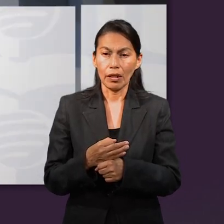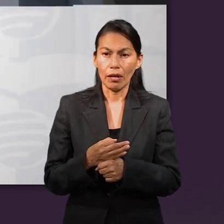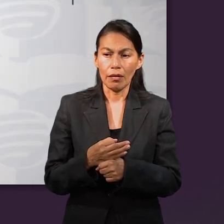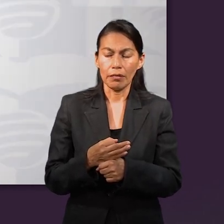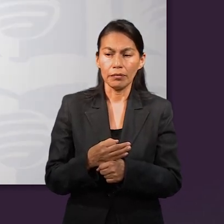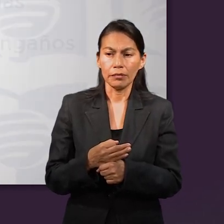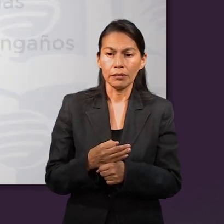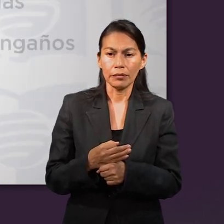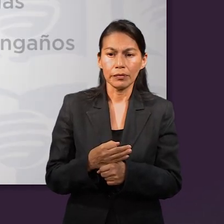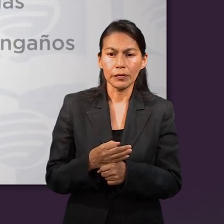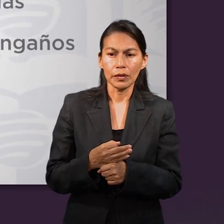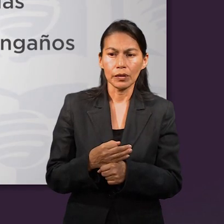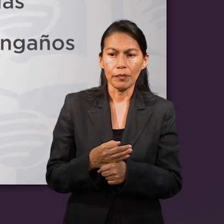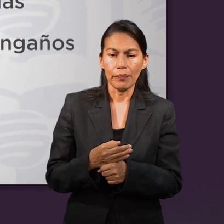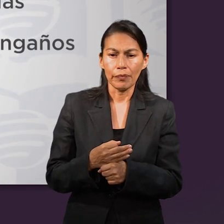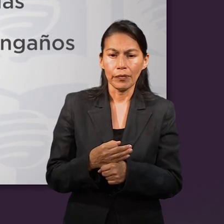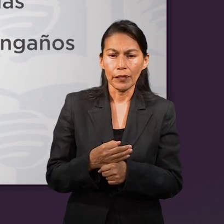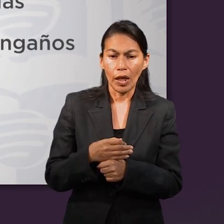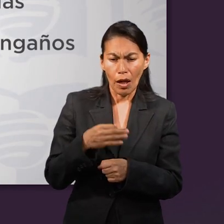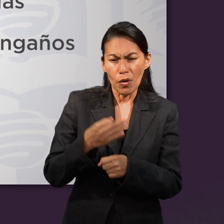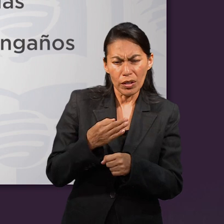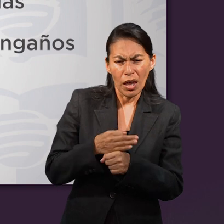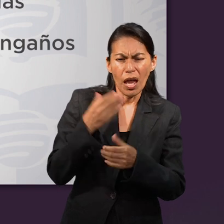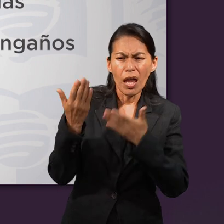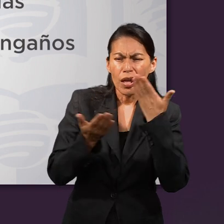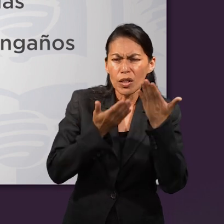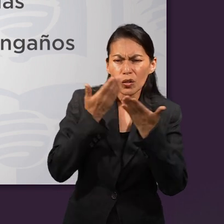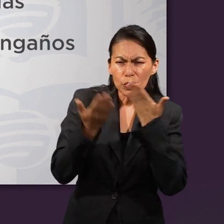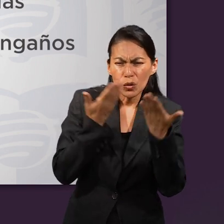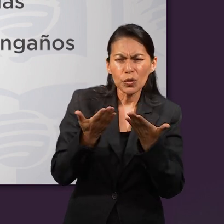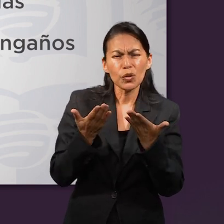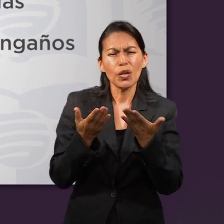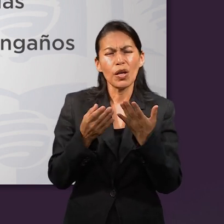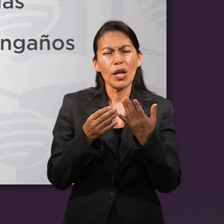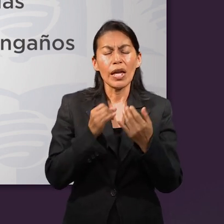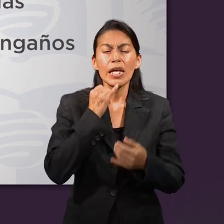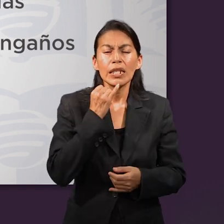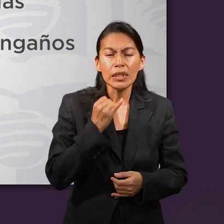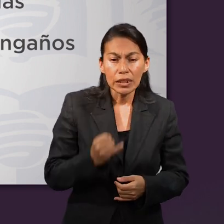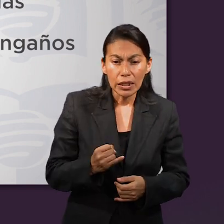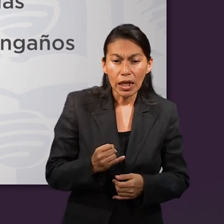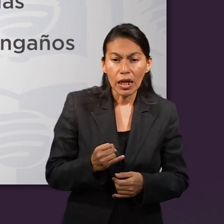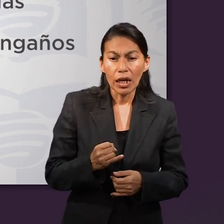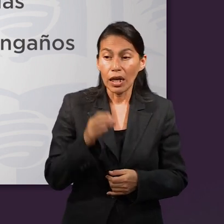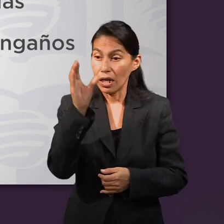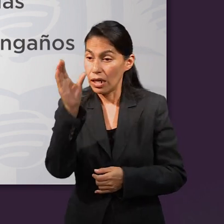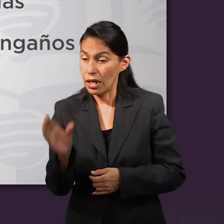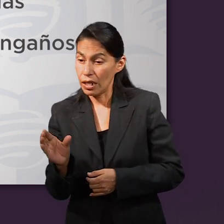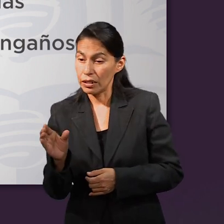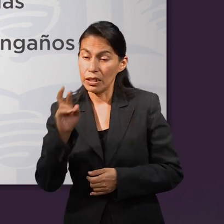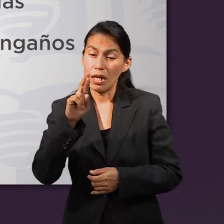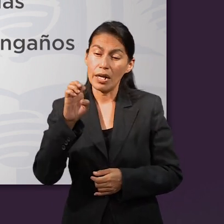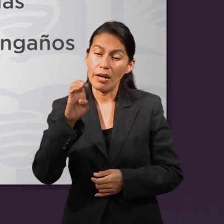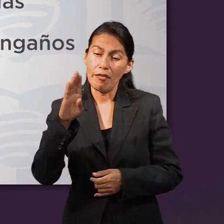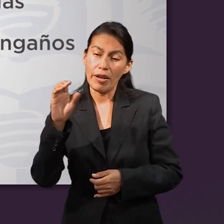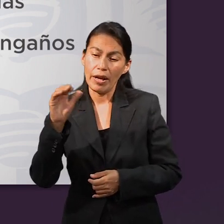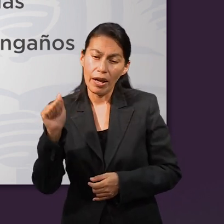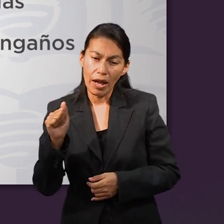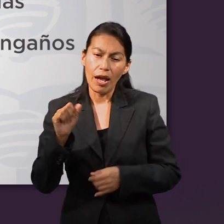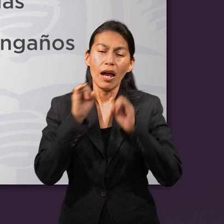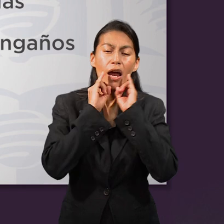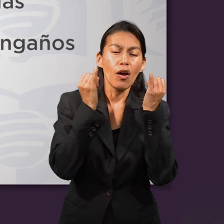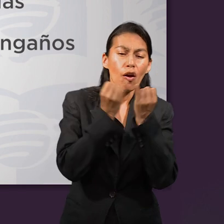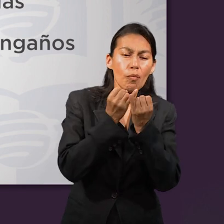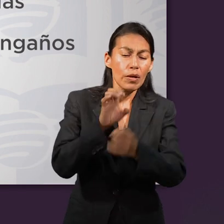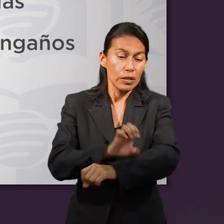momento. Dice la pregunta, durante este estudio podemos observar el carácter de Isaac, Rebeca,